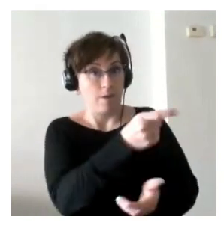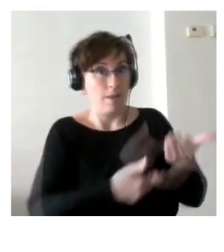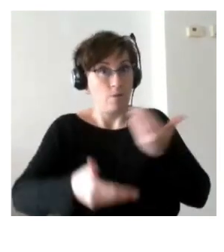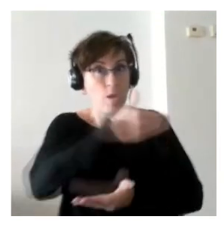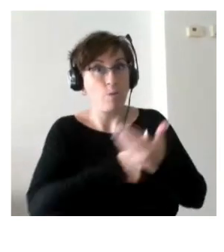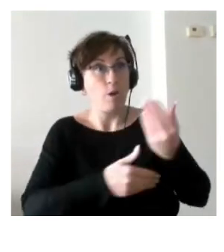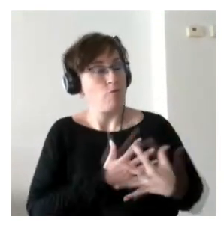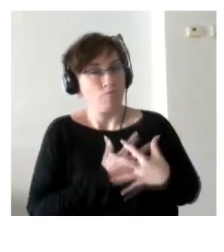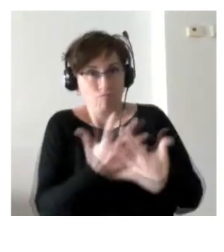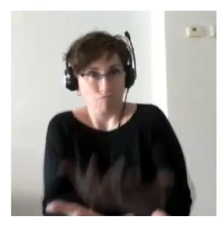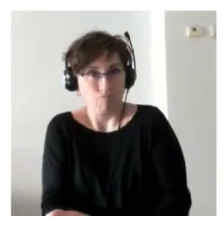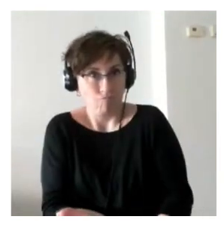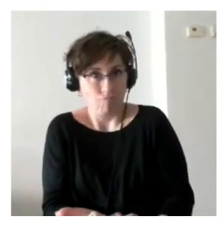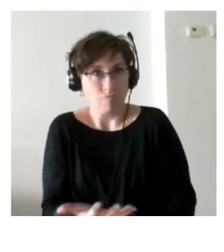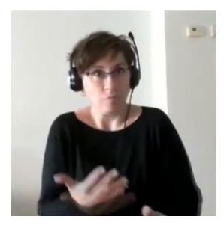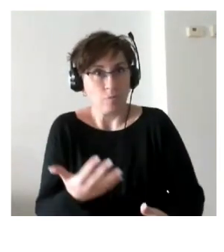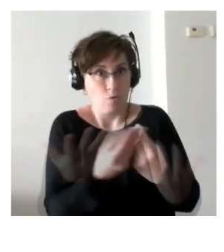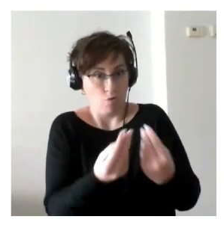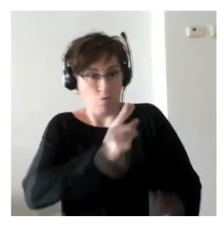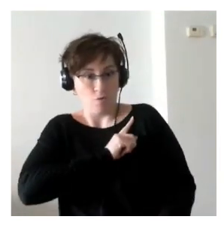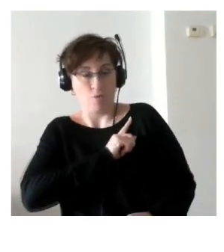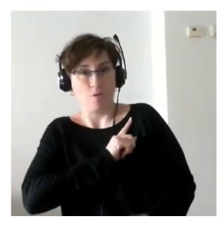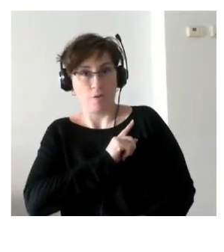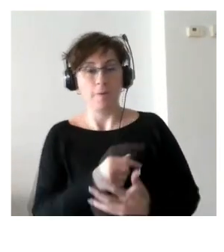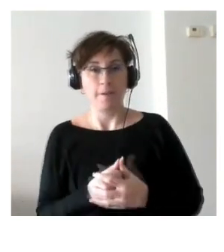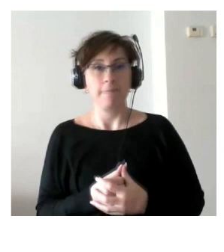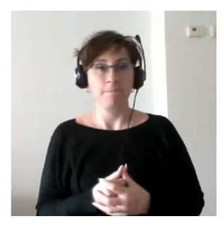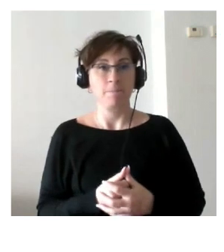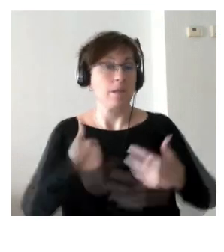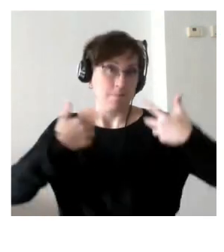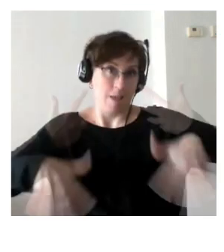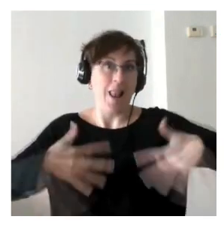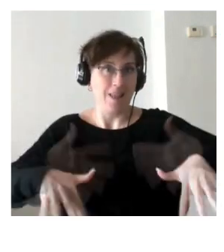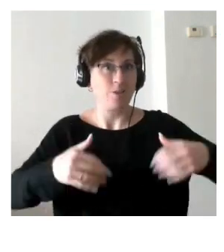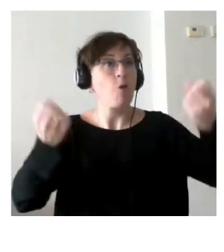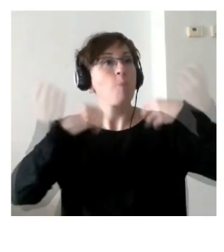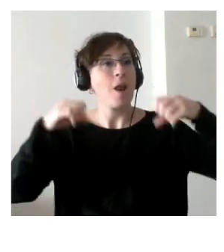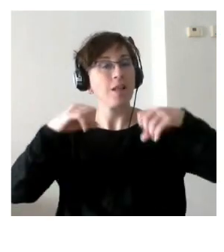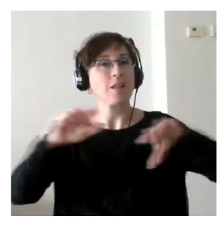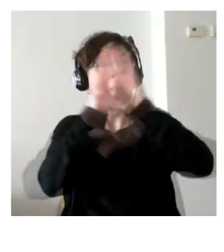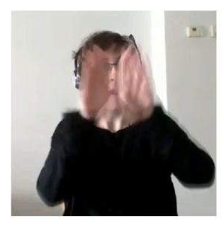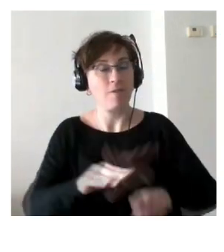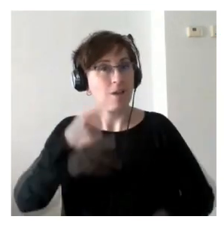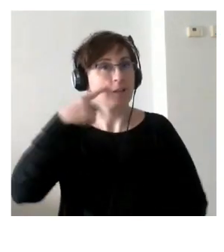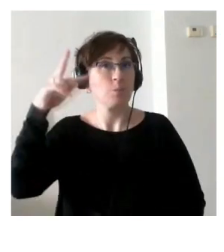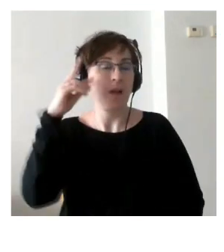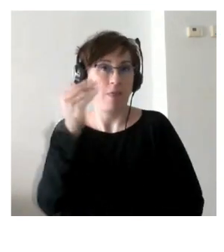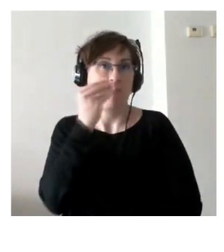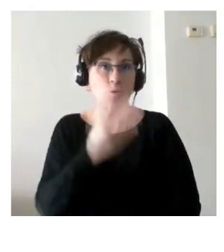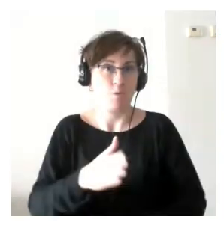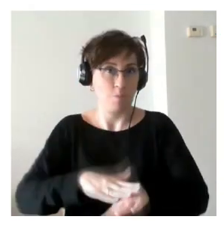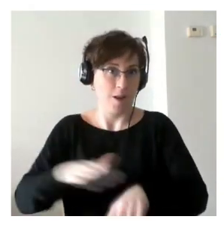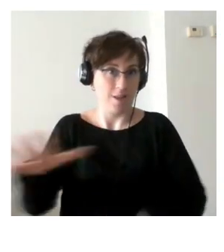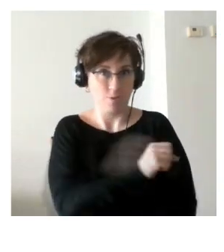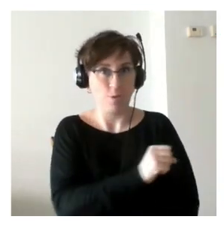buena disposición con nosotros con el colectivo y bueno que me alegro que las prácticas hayan sido una experiencia positiva para todos